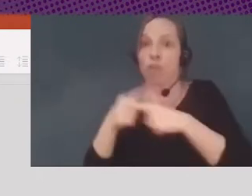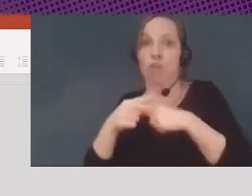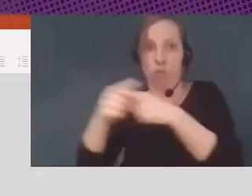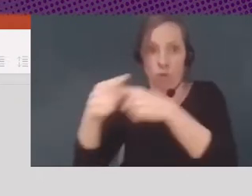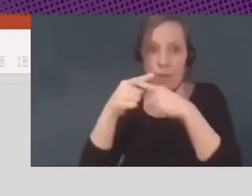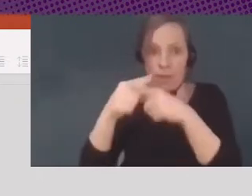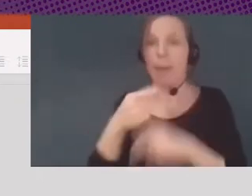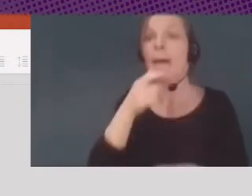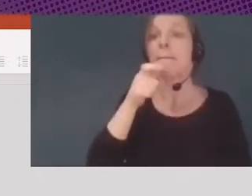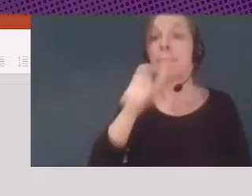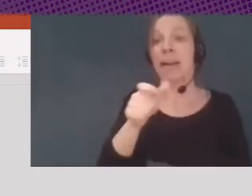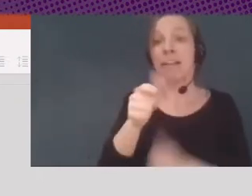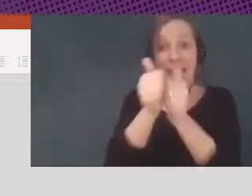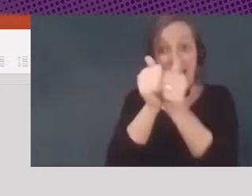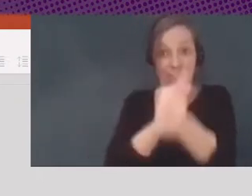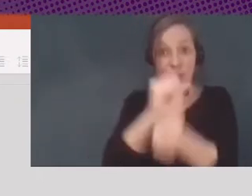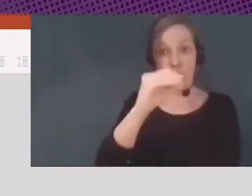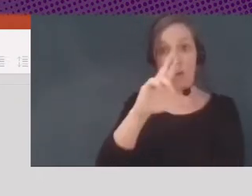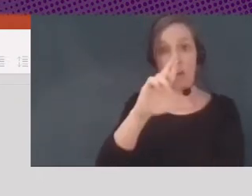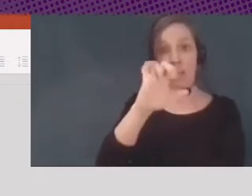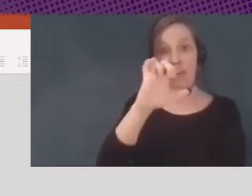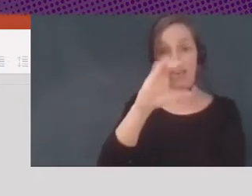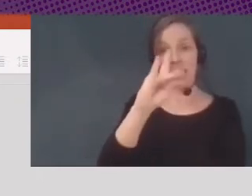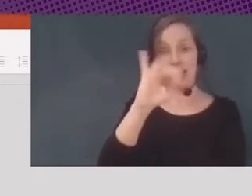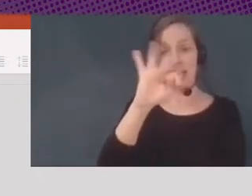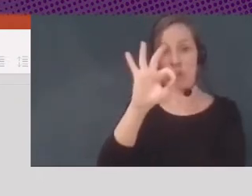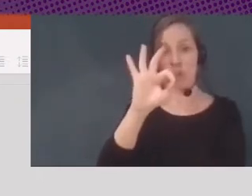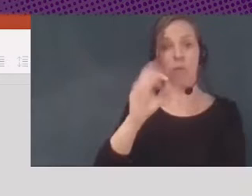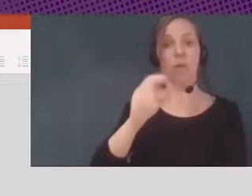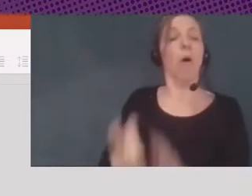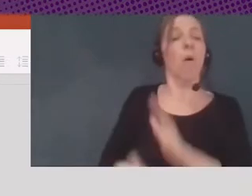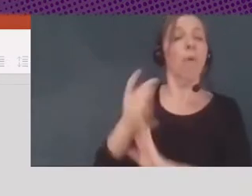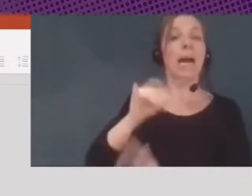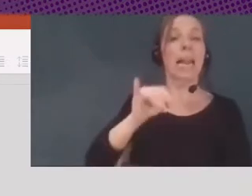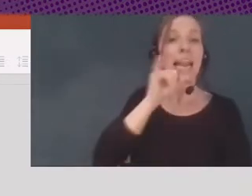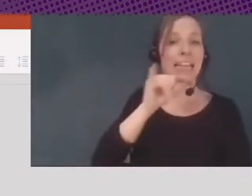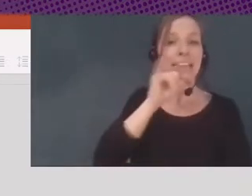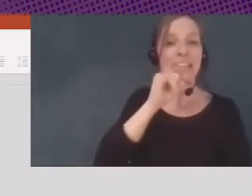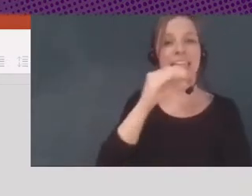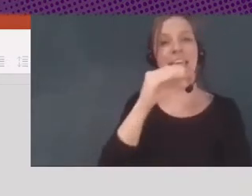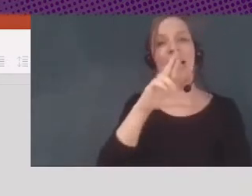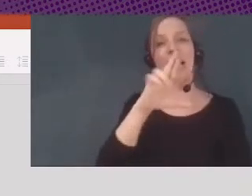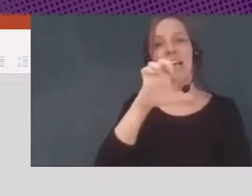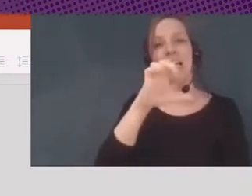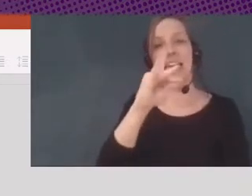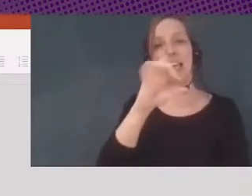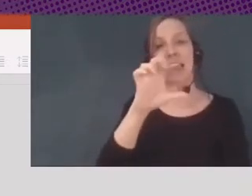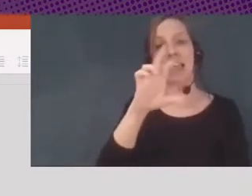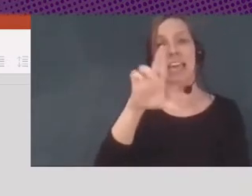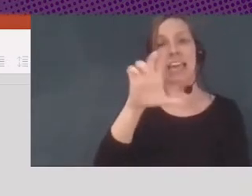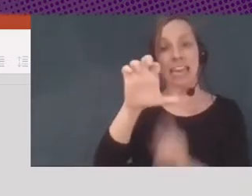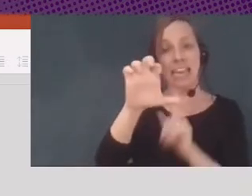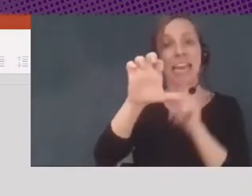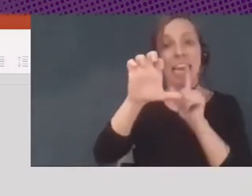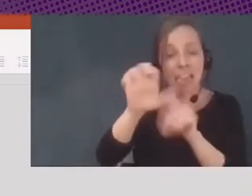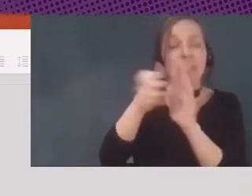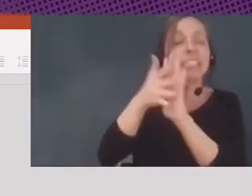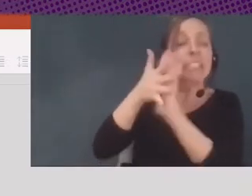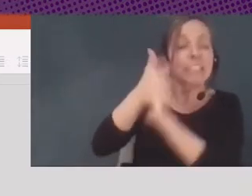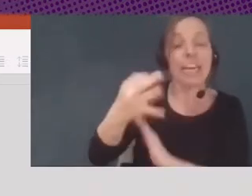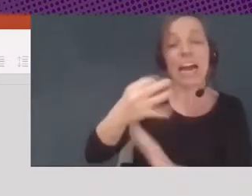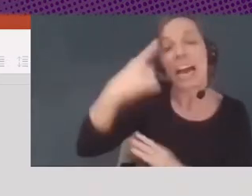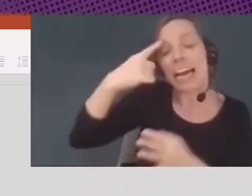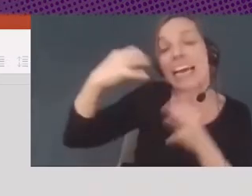viene del latín credere, que quiere decir creer. En definitiva,